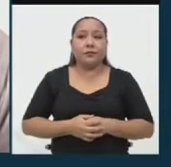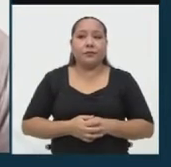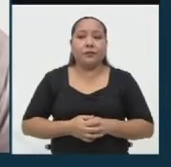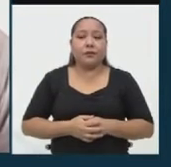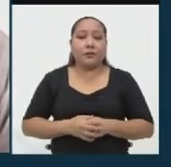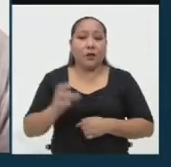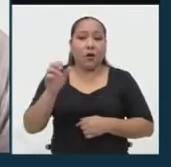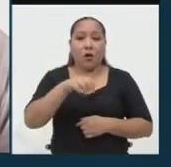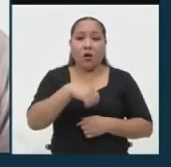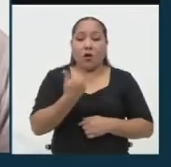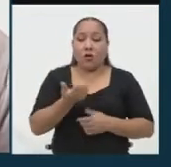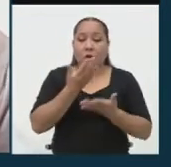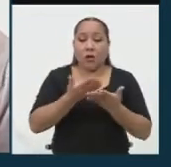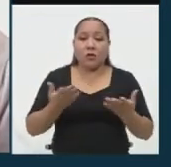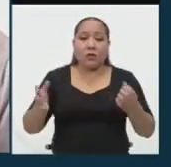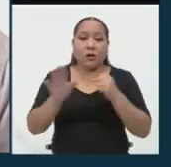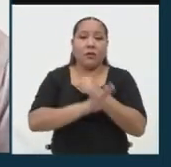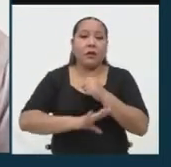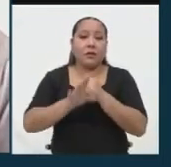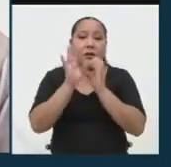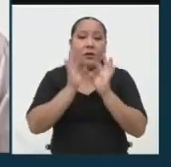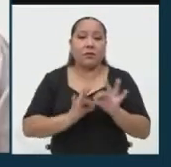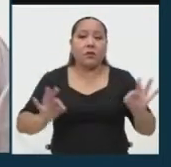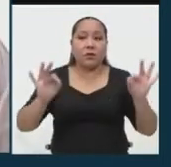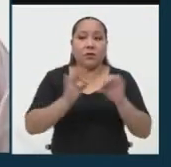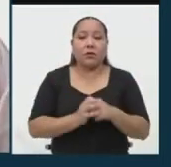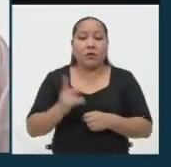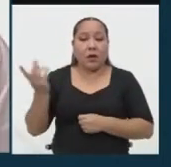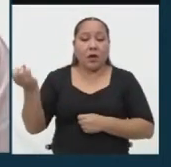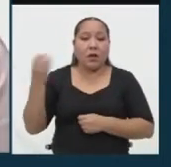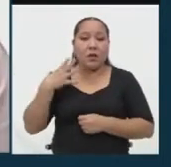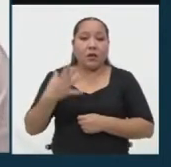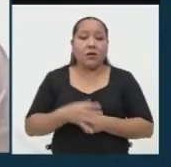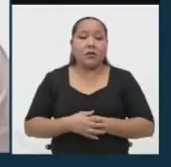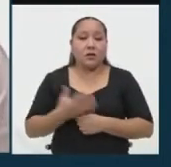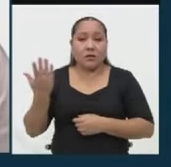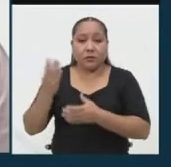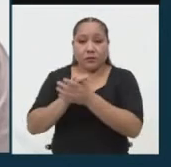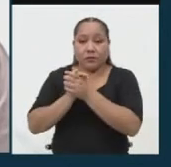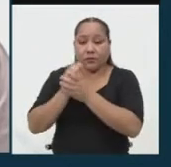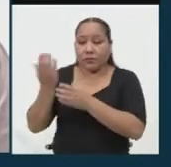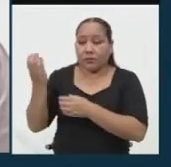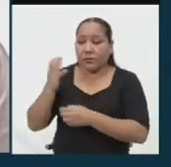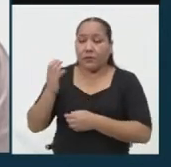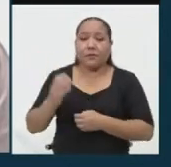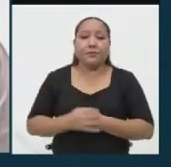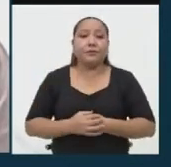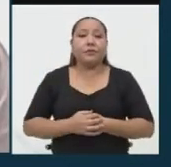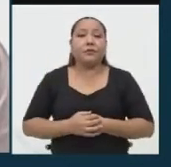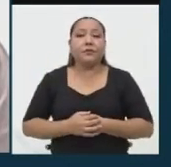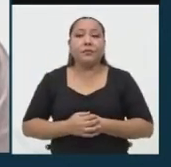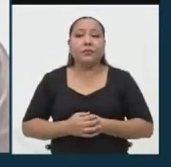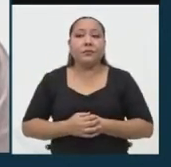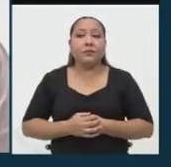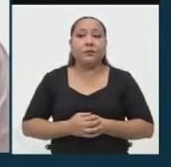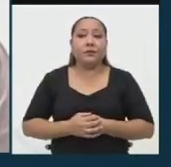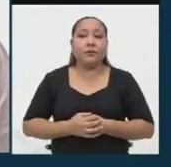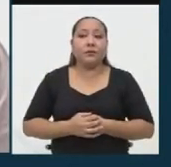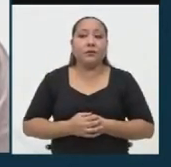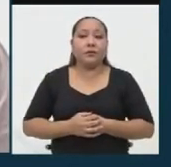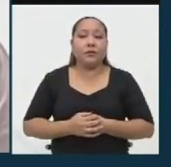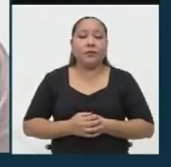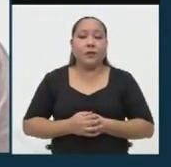Otro de los factores básicos, el cual acaba de mencionar mi compañera, es la